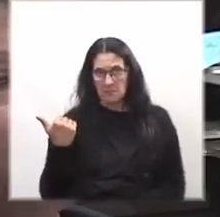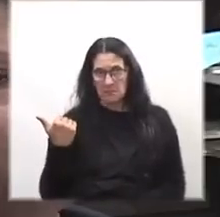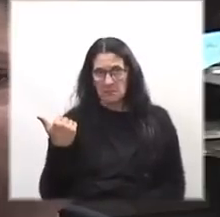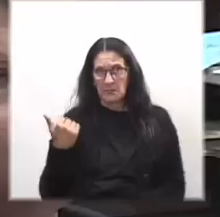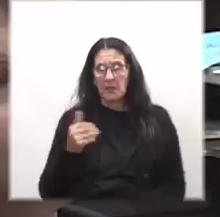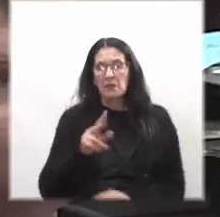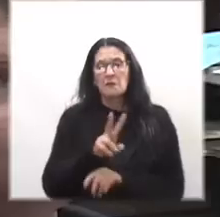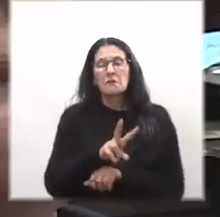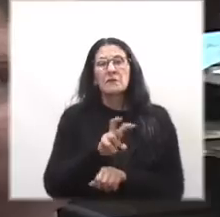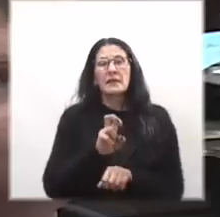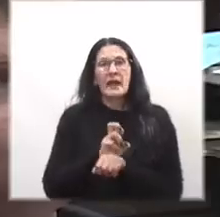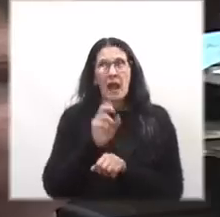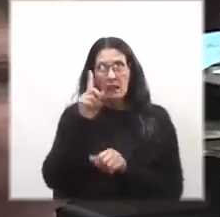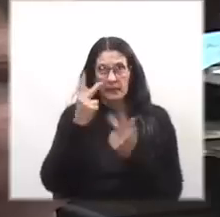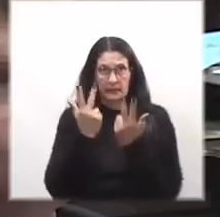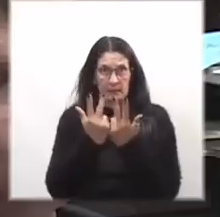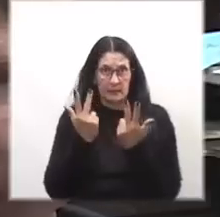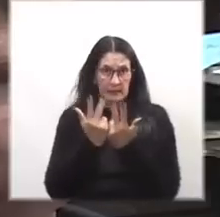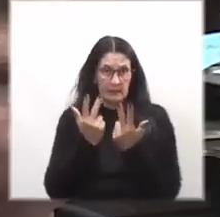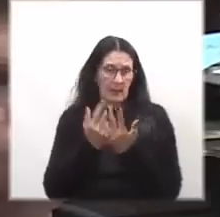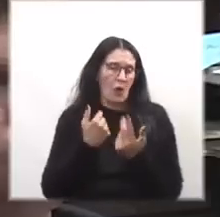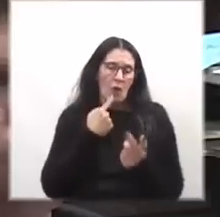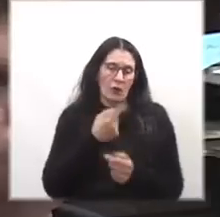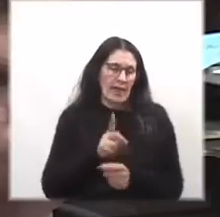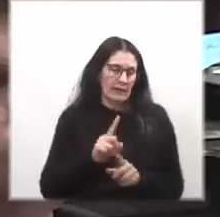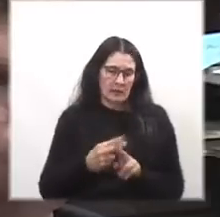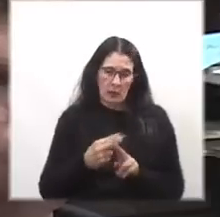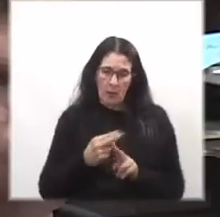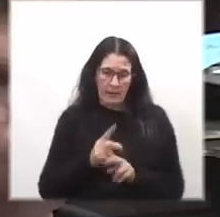La fiscal de 33 que no la voy a nombrar